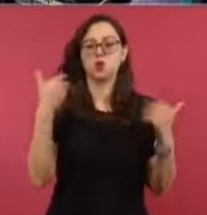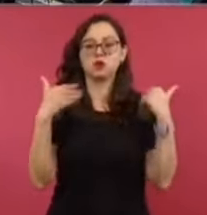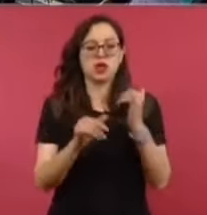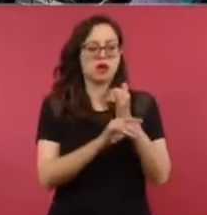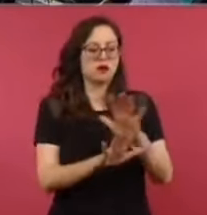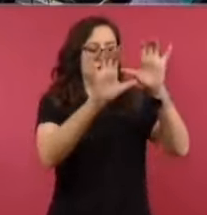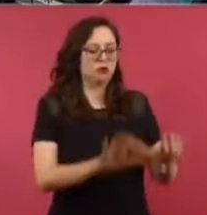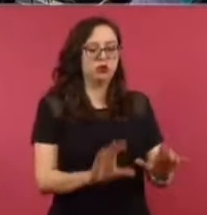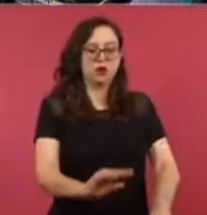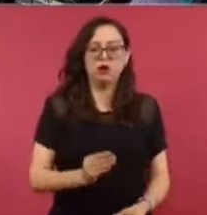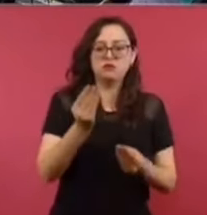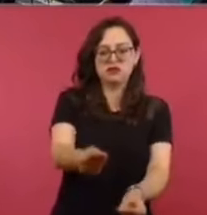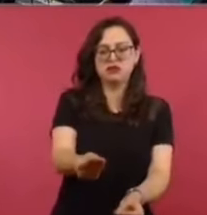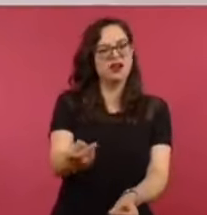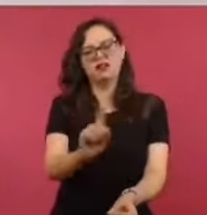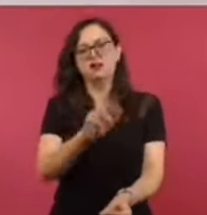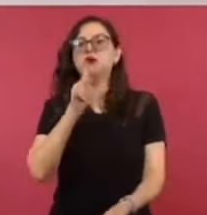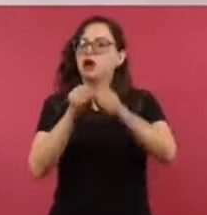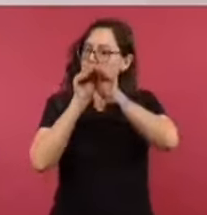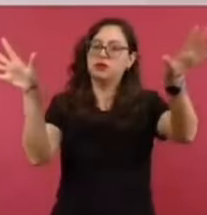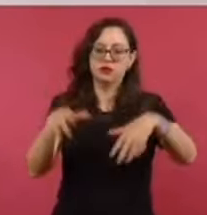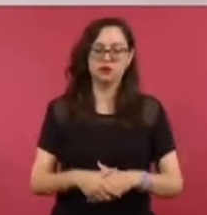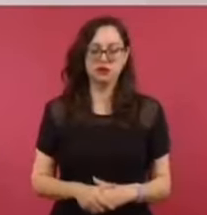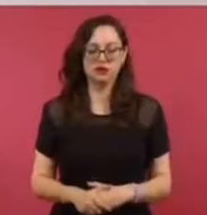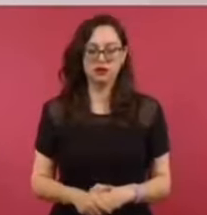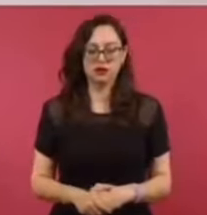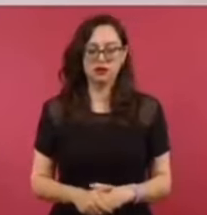sobre esto, pero no, que venga el director.